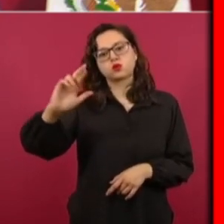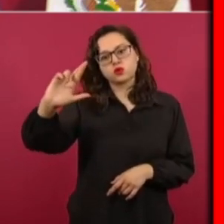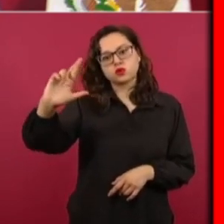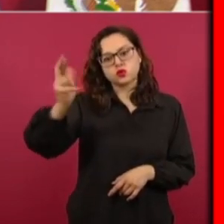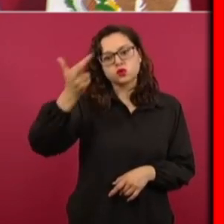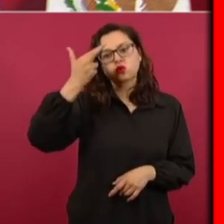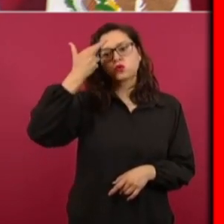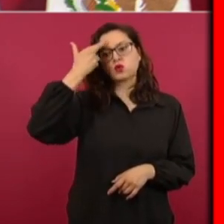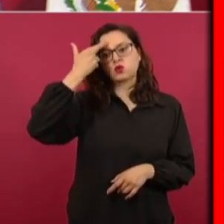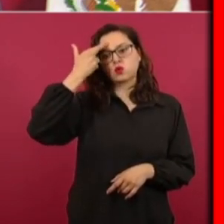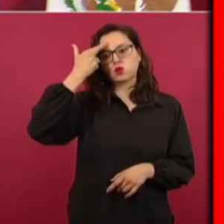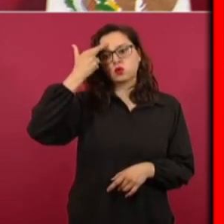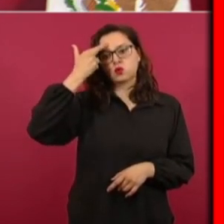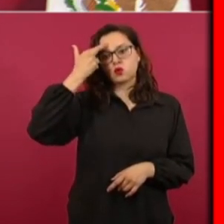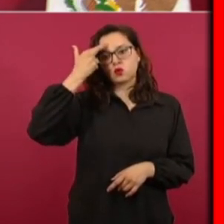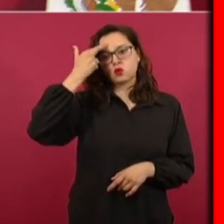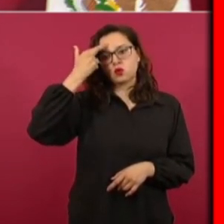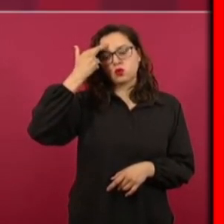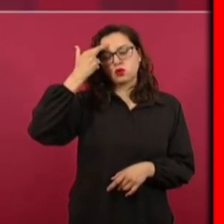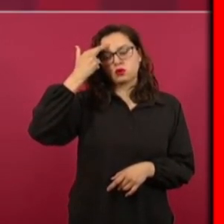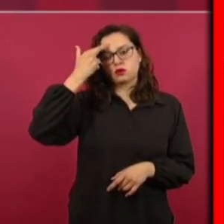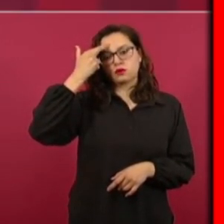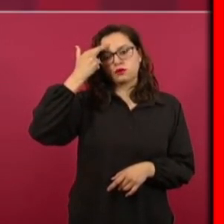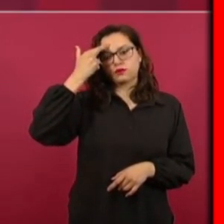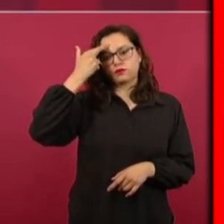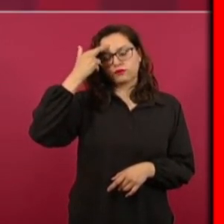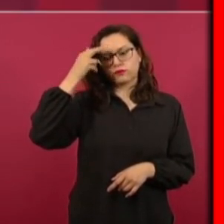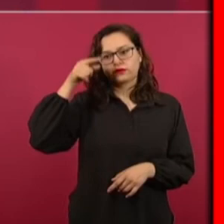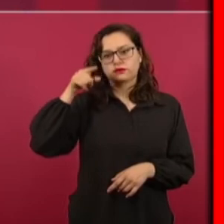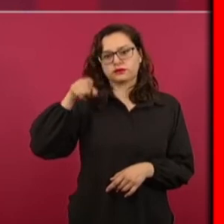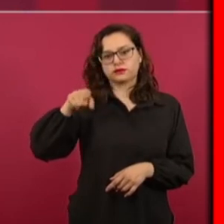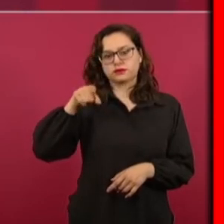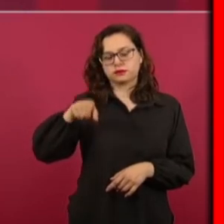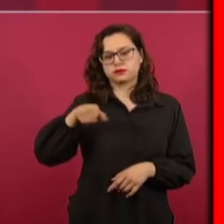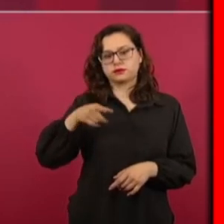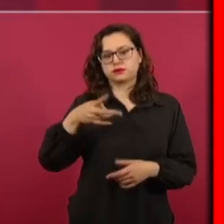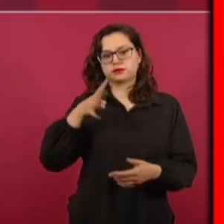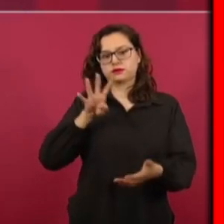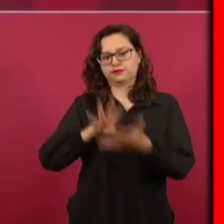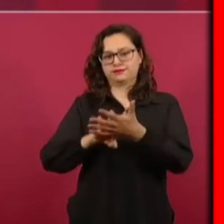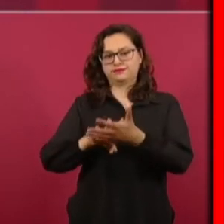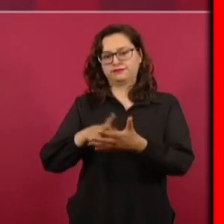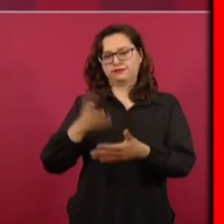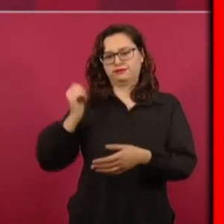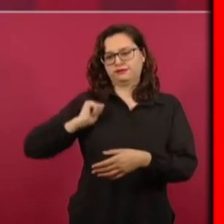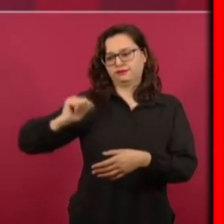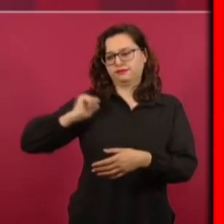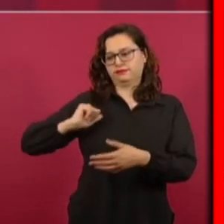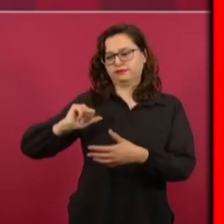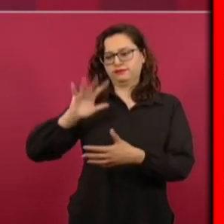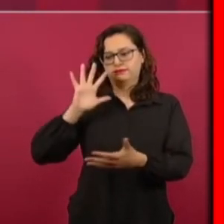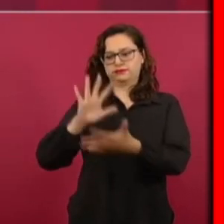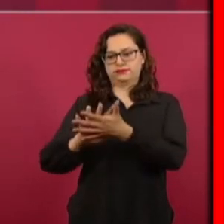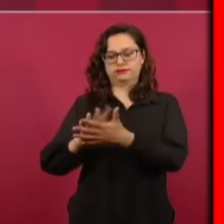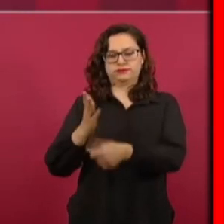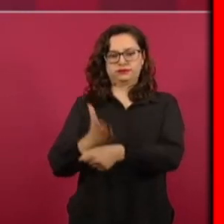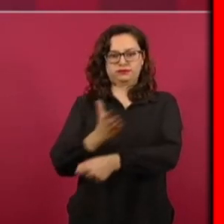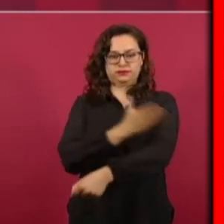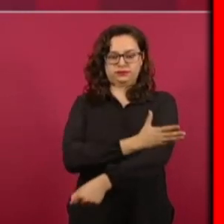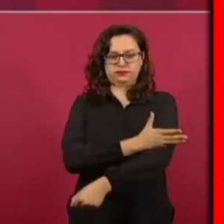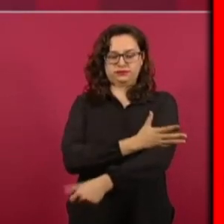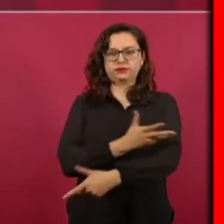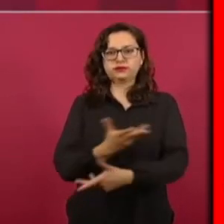donde estuvo preso Madero la antigua intendencia del palacio